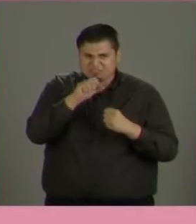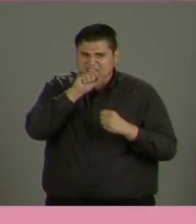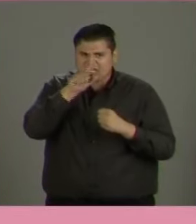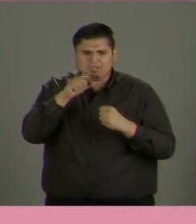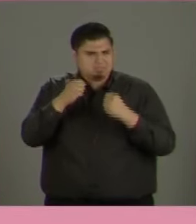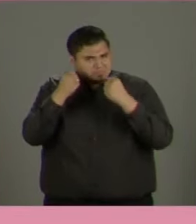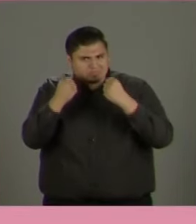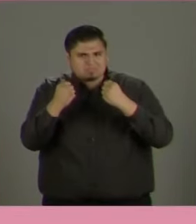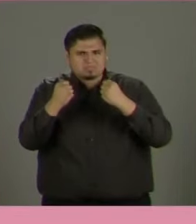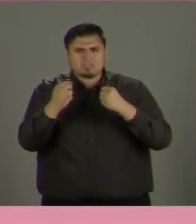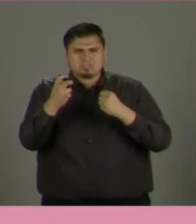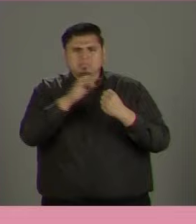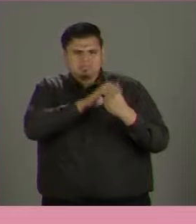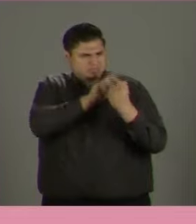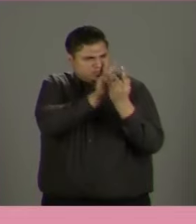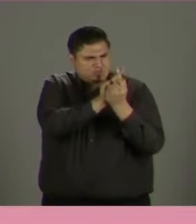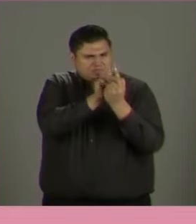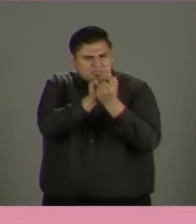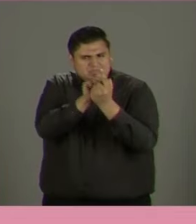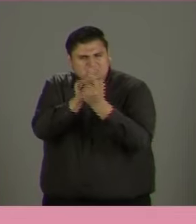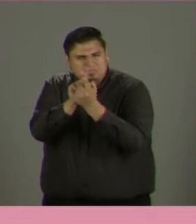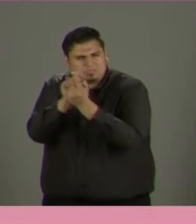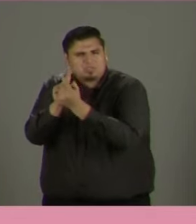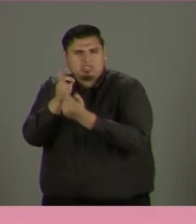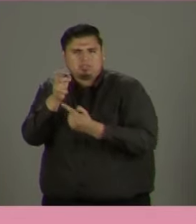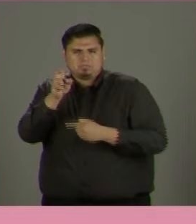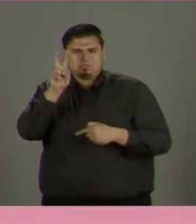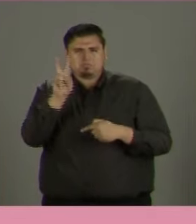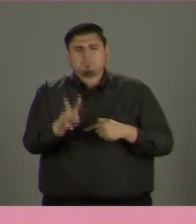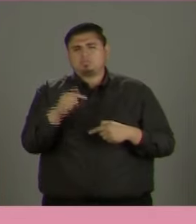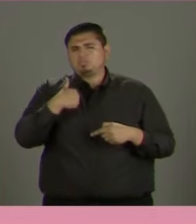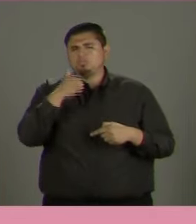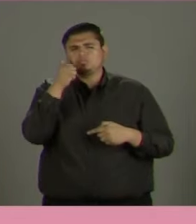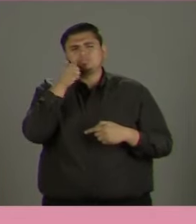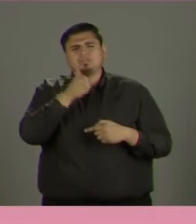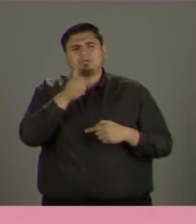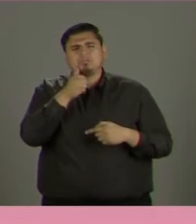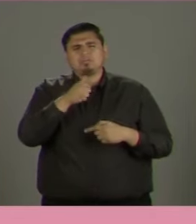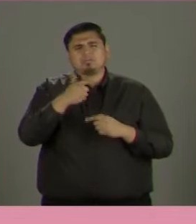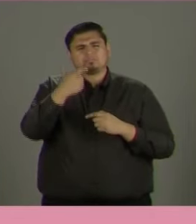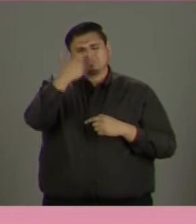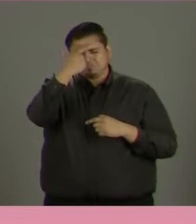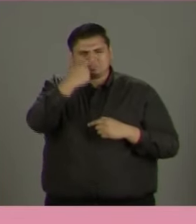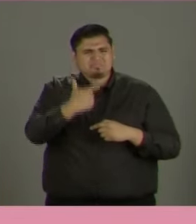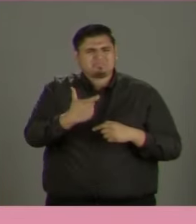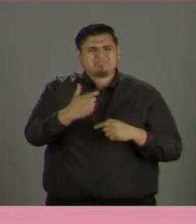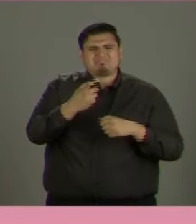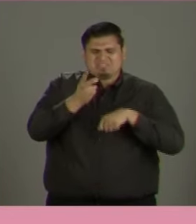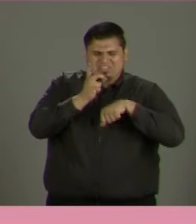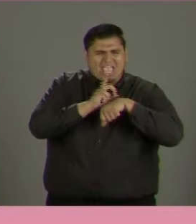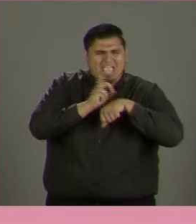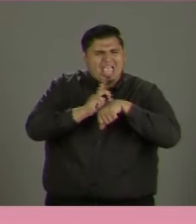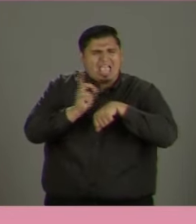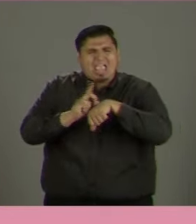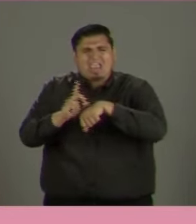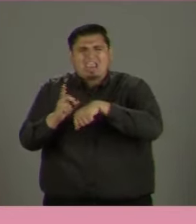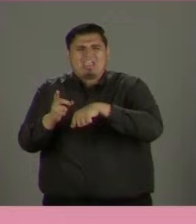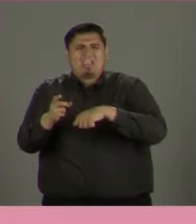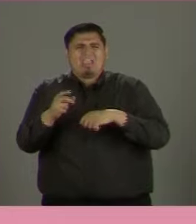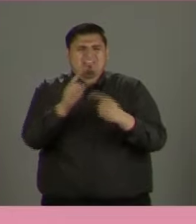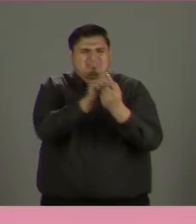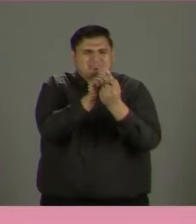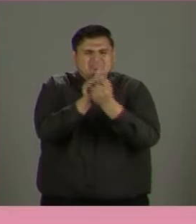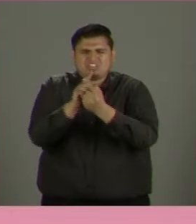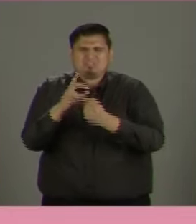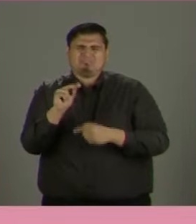en la historia de Jalisco. Voy a trabajar como siempre lo he hecho, bien y de buenas, de cerquita, sin regaños. Es decir,